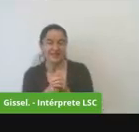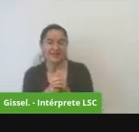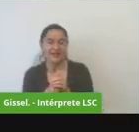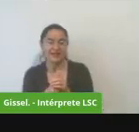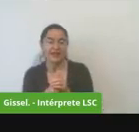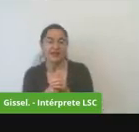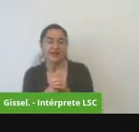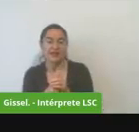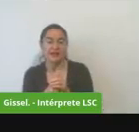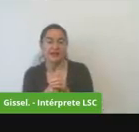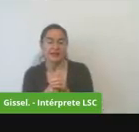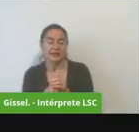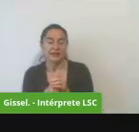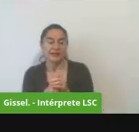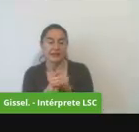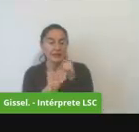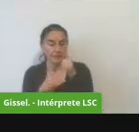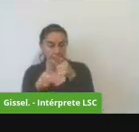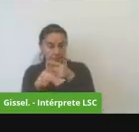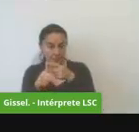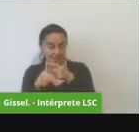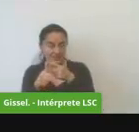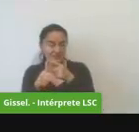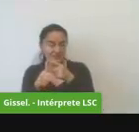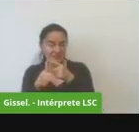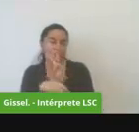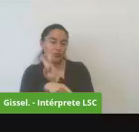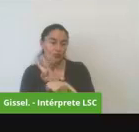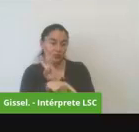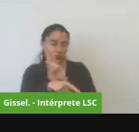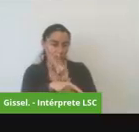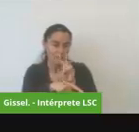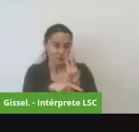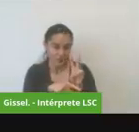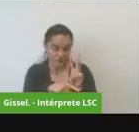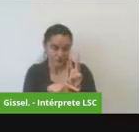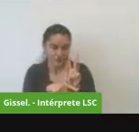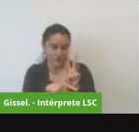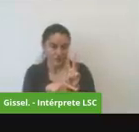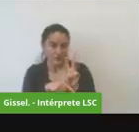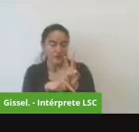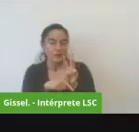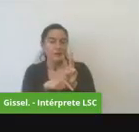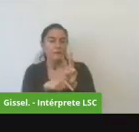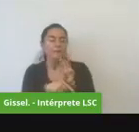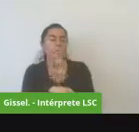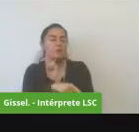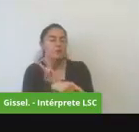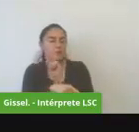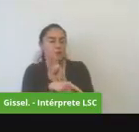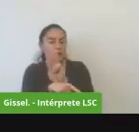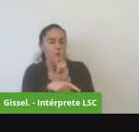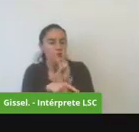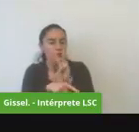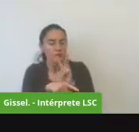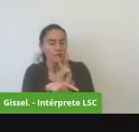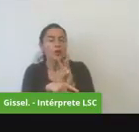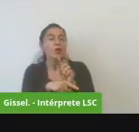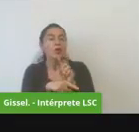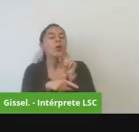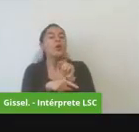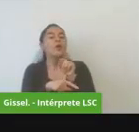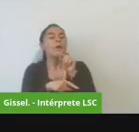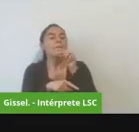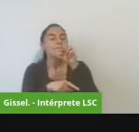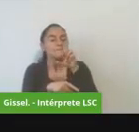portal es un portal web recibe información a través de www.pilasconelvoto.com